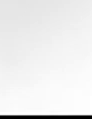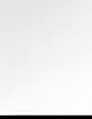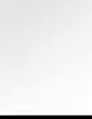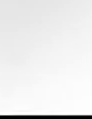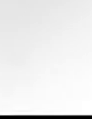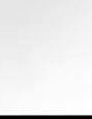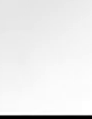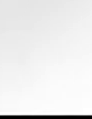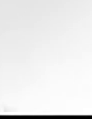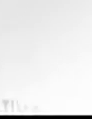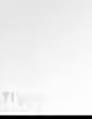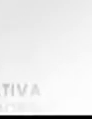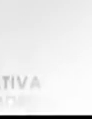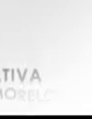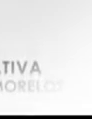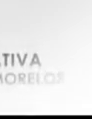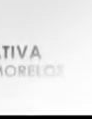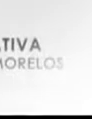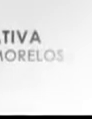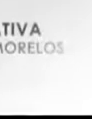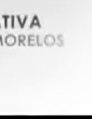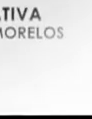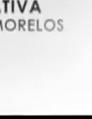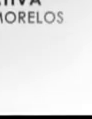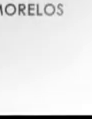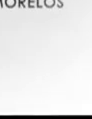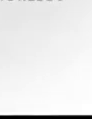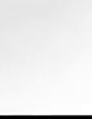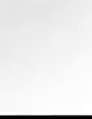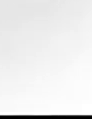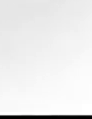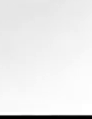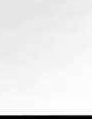¡Gracias! ¡Gracias! ¡Gracias!